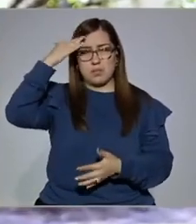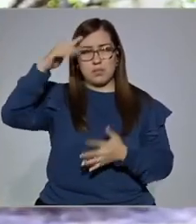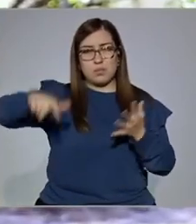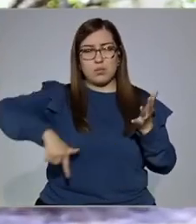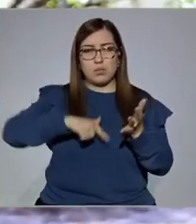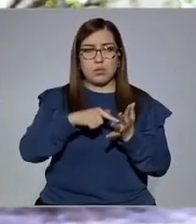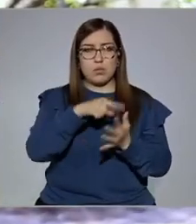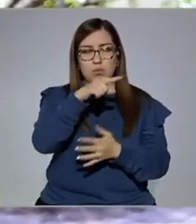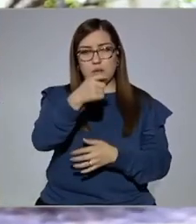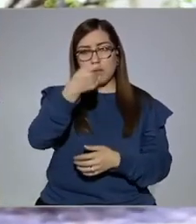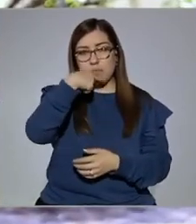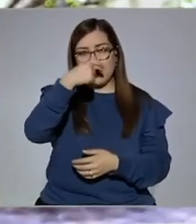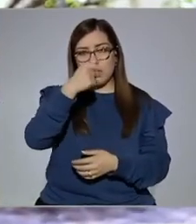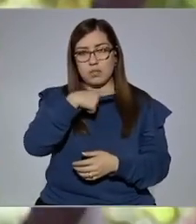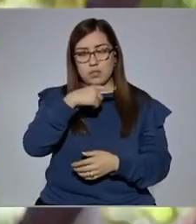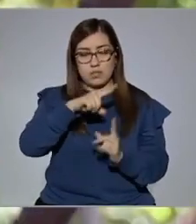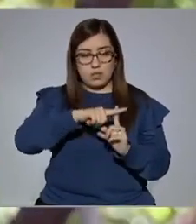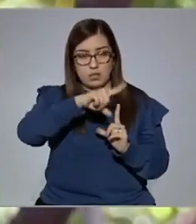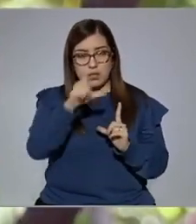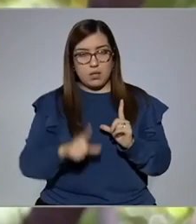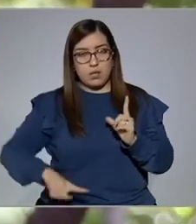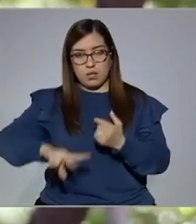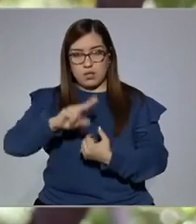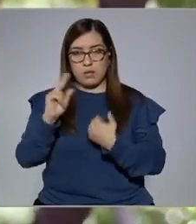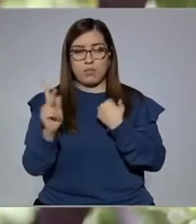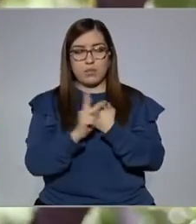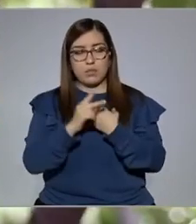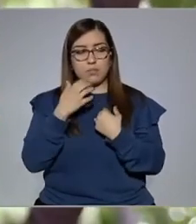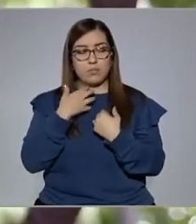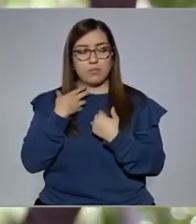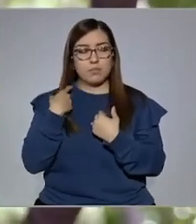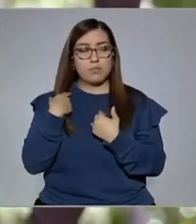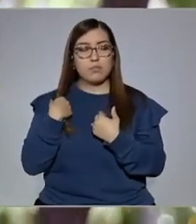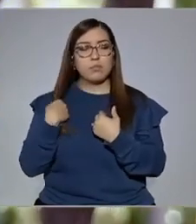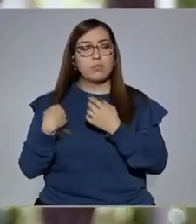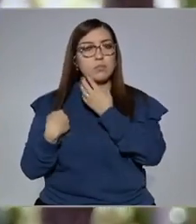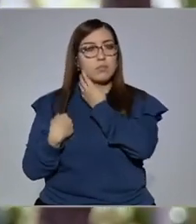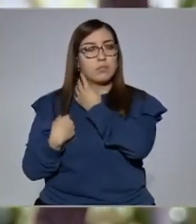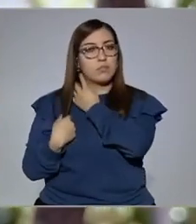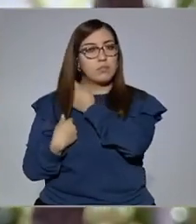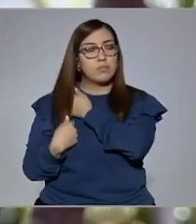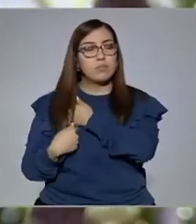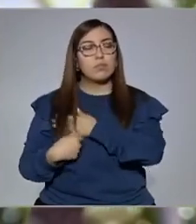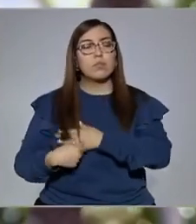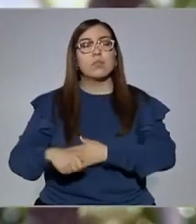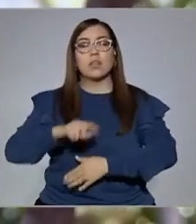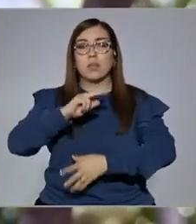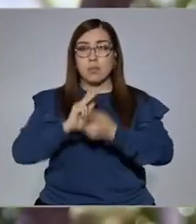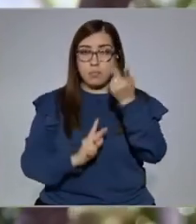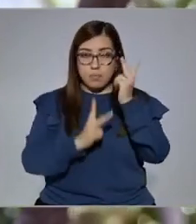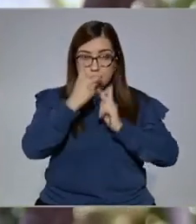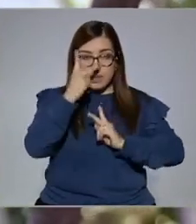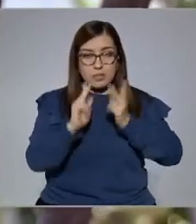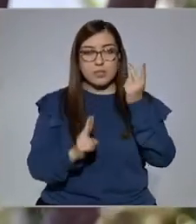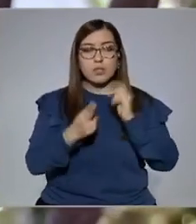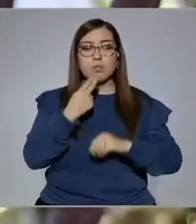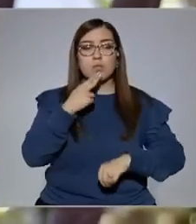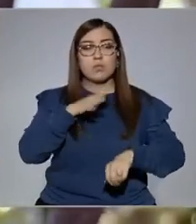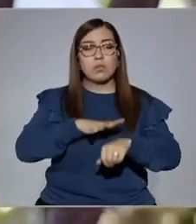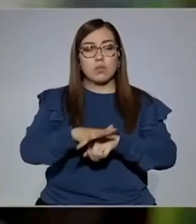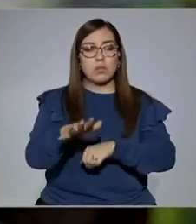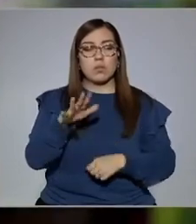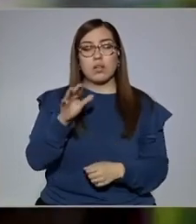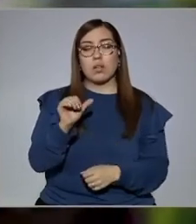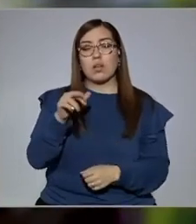medicinal que existen en el país. De las plantas que utilizamos y que tendremos aquí, una de las más frecuentes que se usan es el árnica